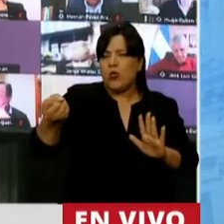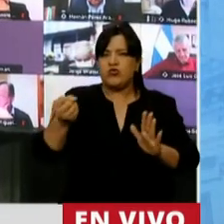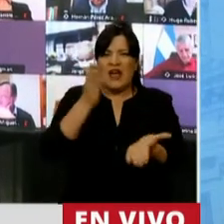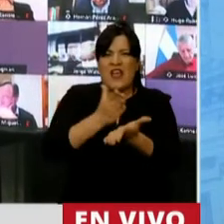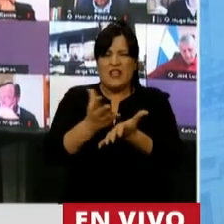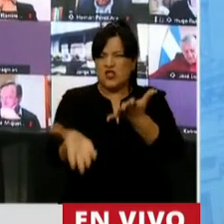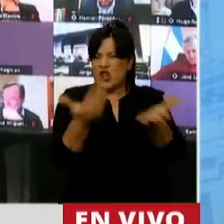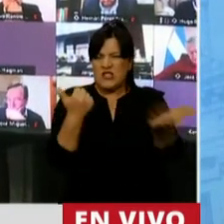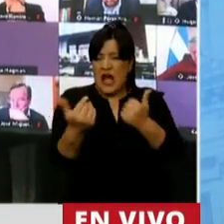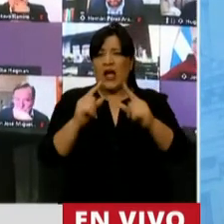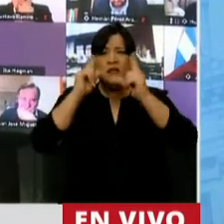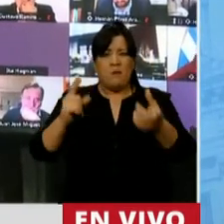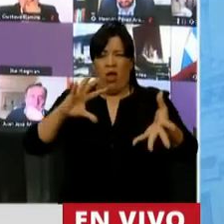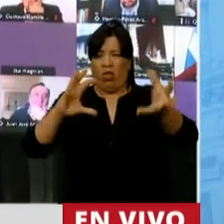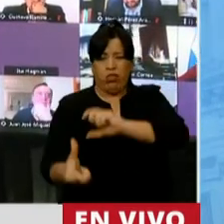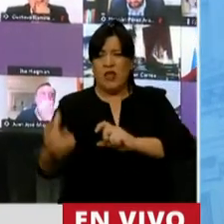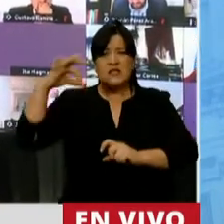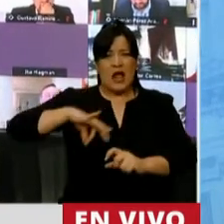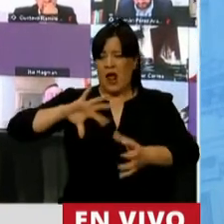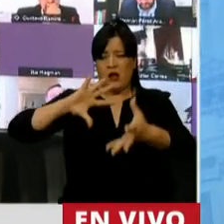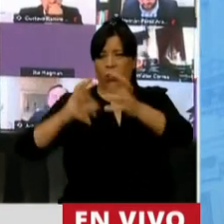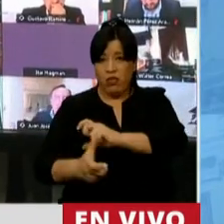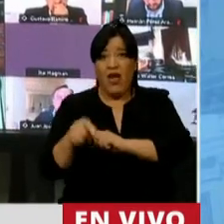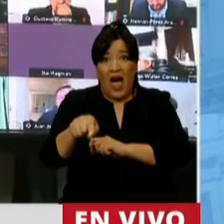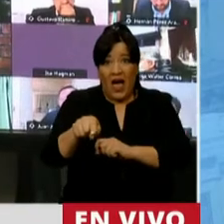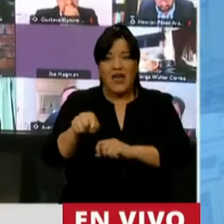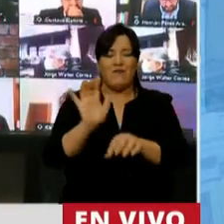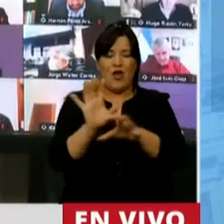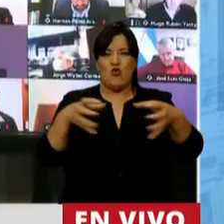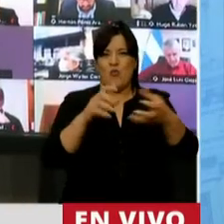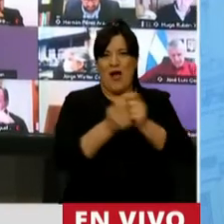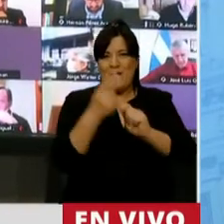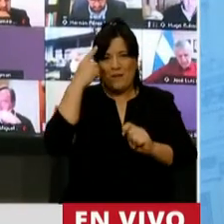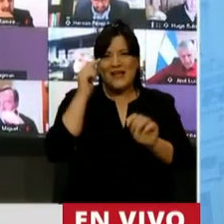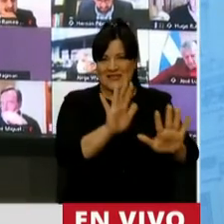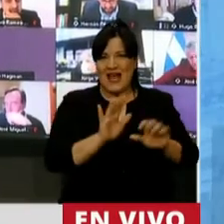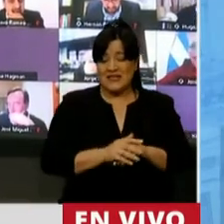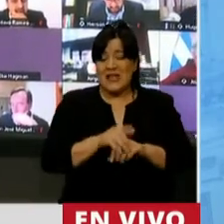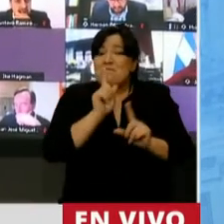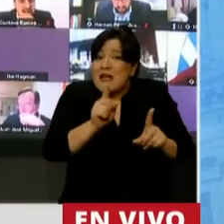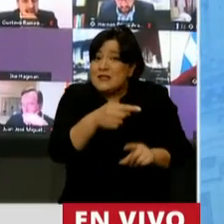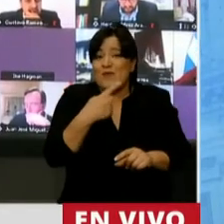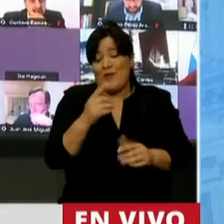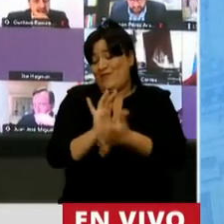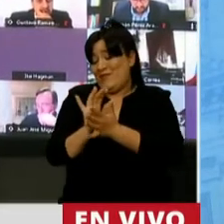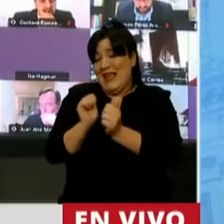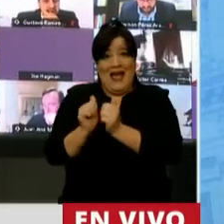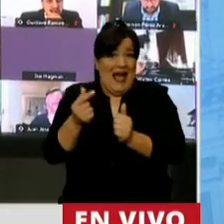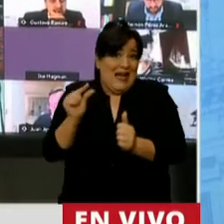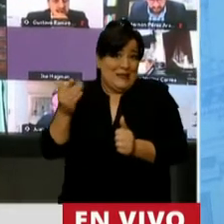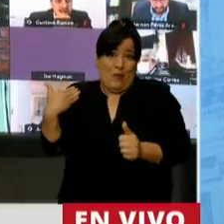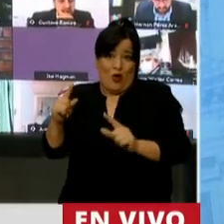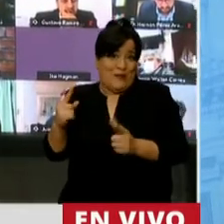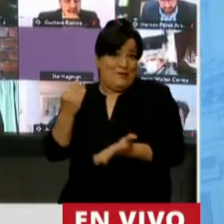derechos y la pulverización de salarios. Y así, así, señor Presidente, lo indica la historia reciente.